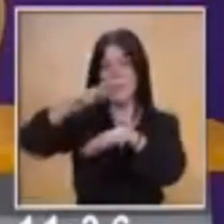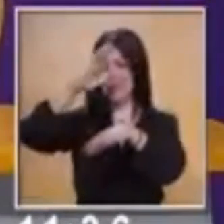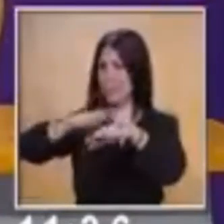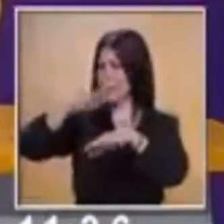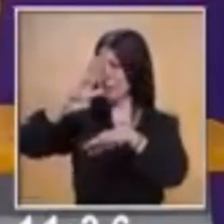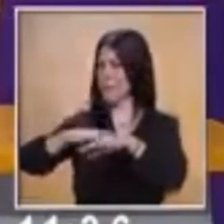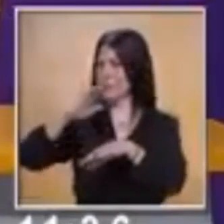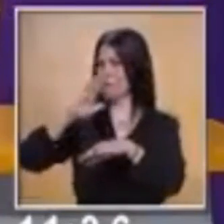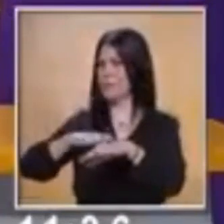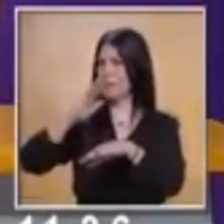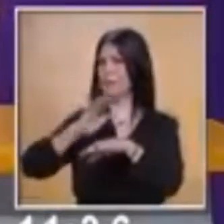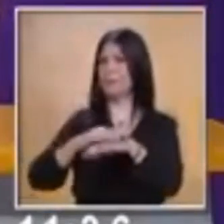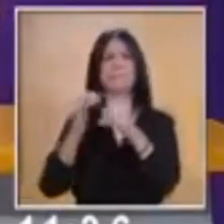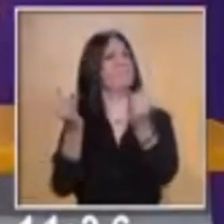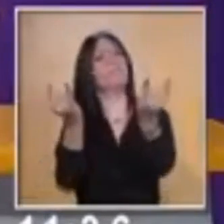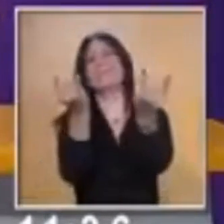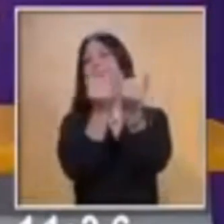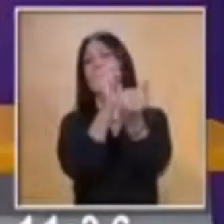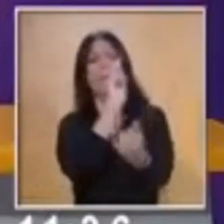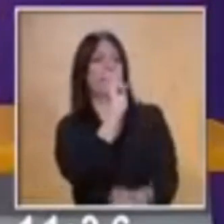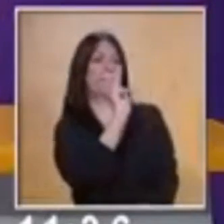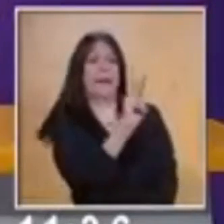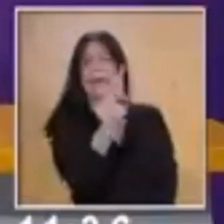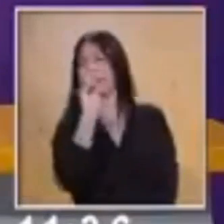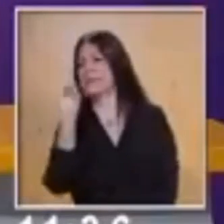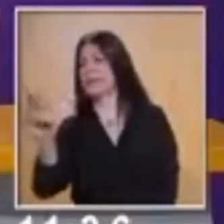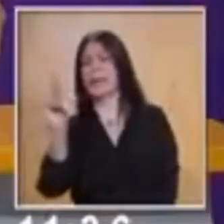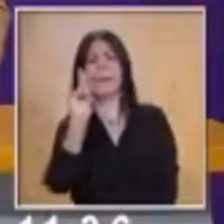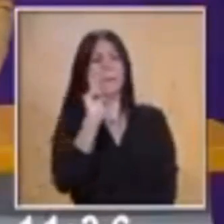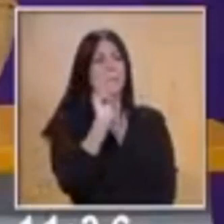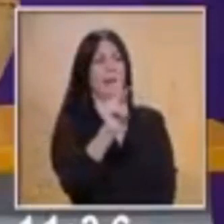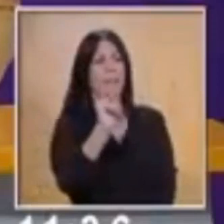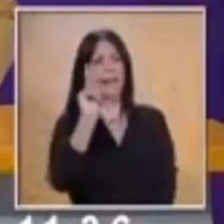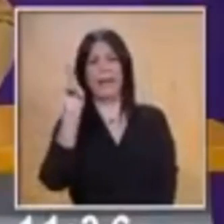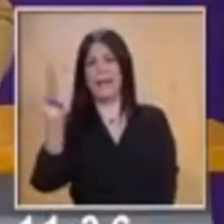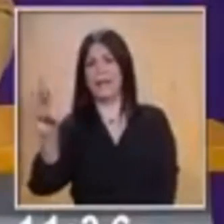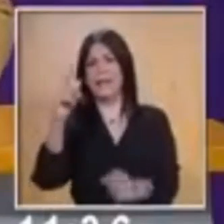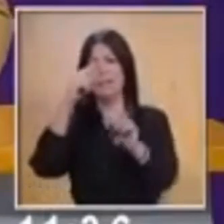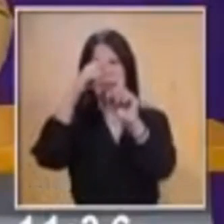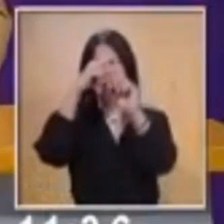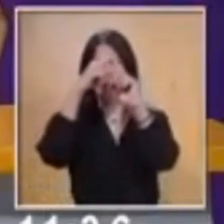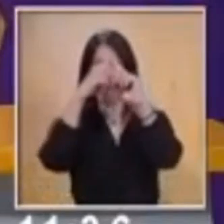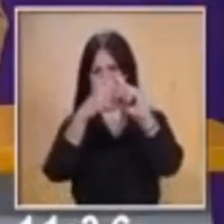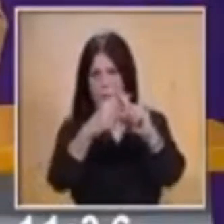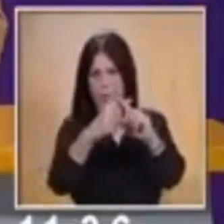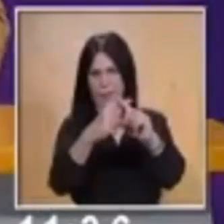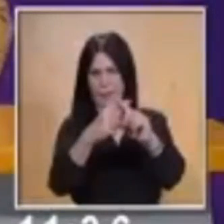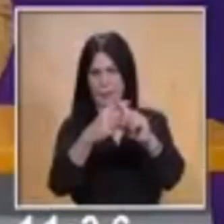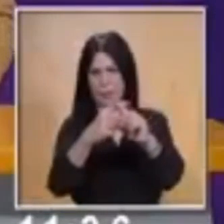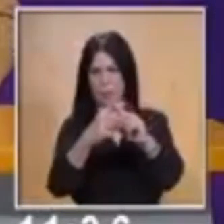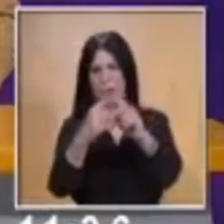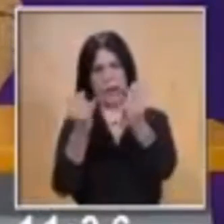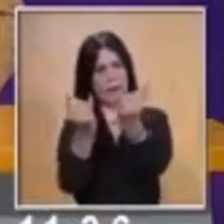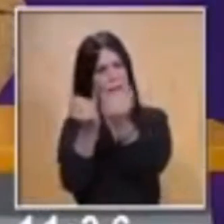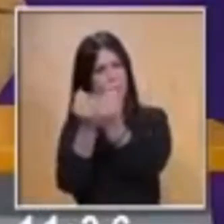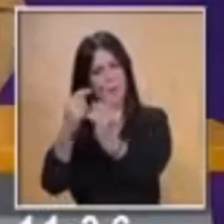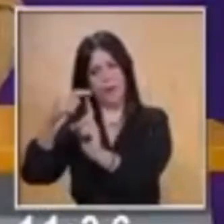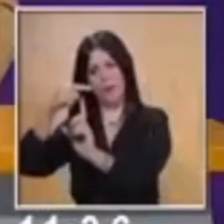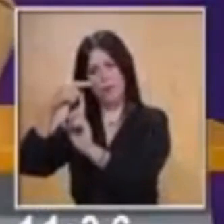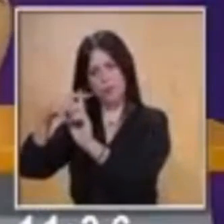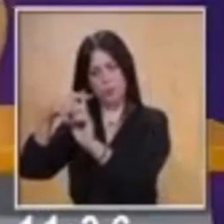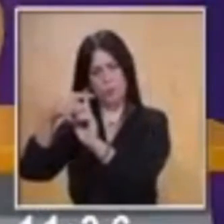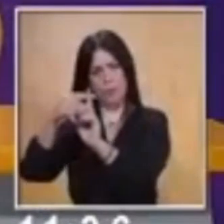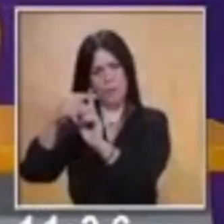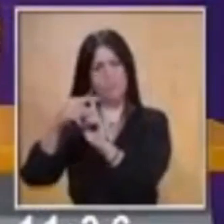y usamos una multiplicación. Pero hay otra forma de encontrar el número faltante. Vamos a ver